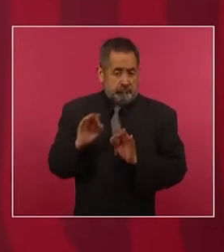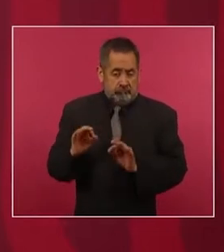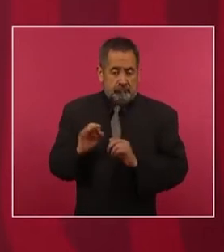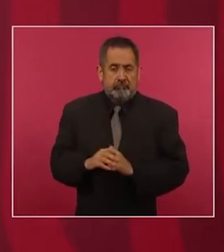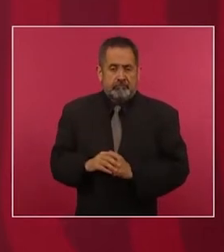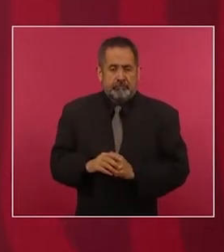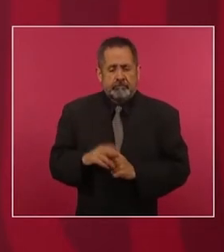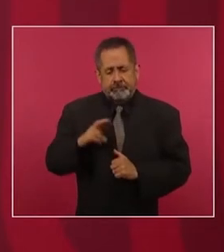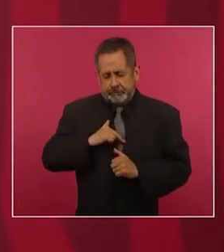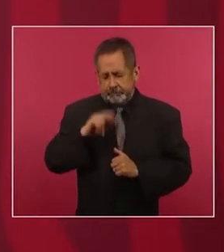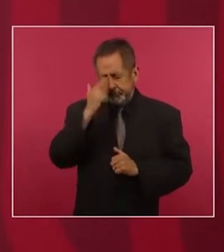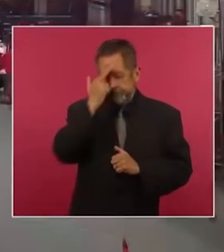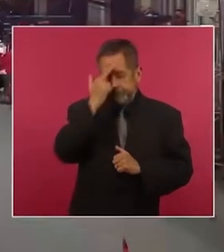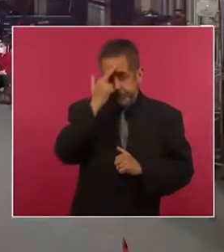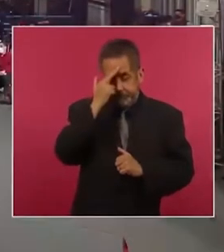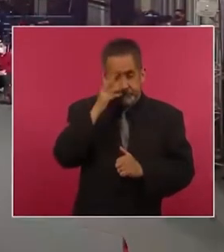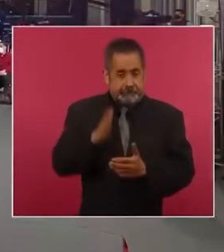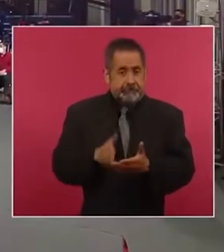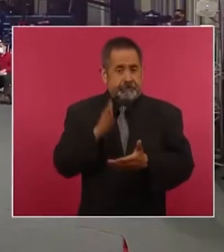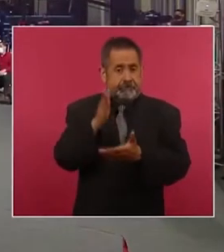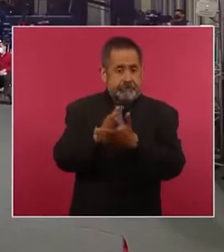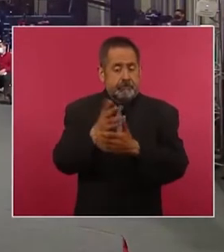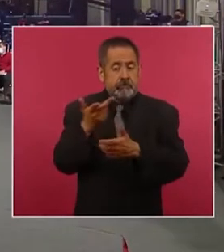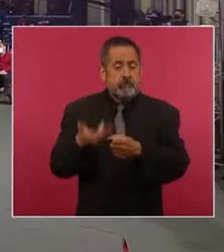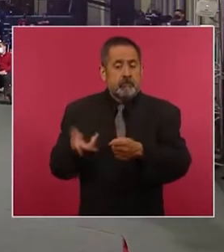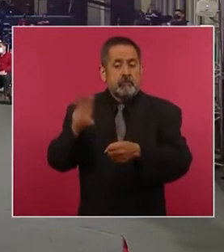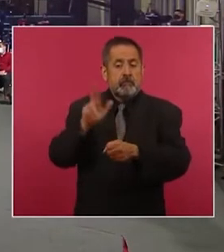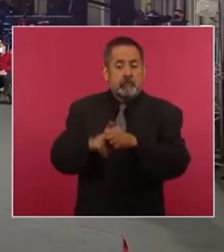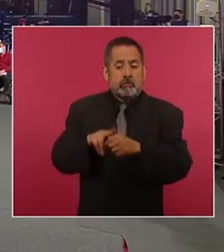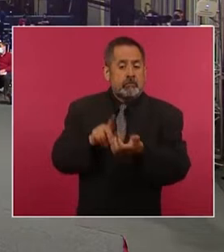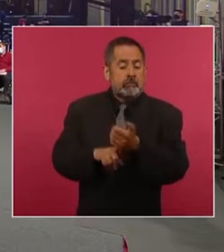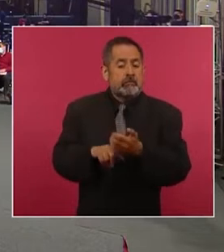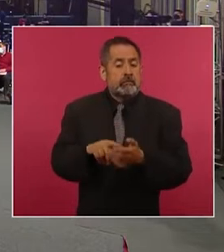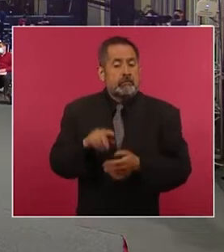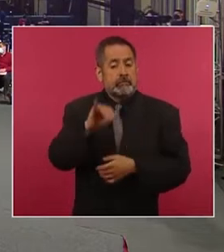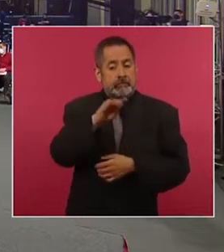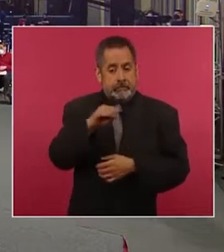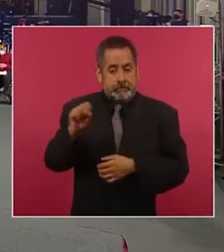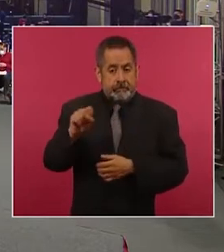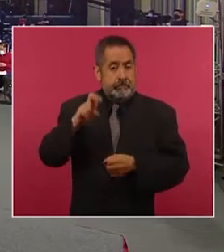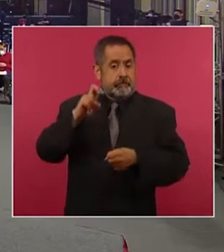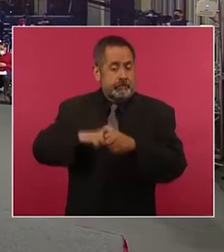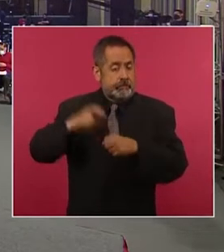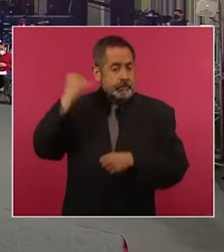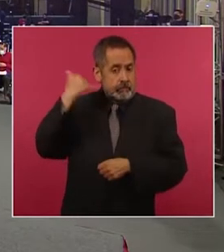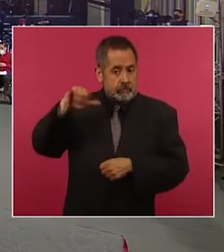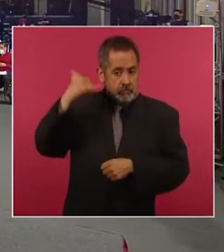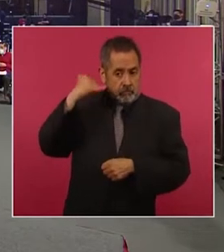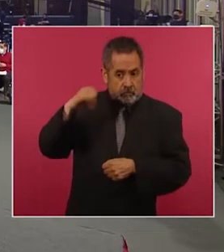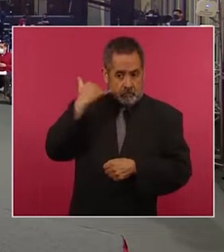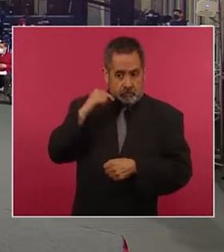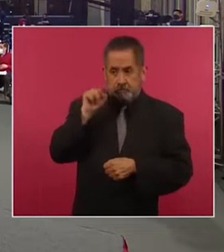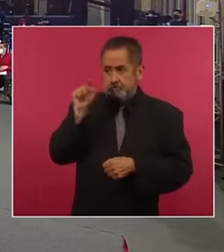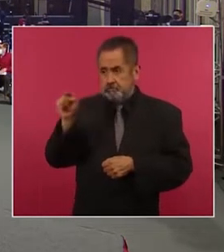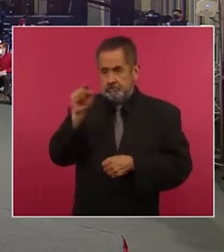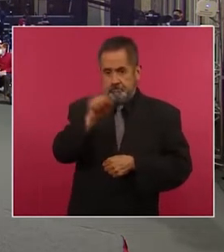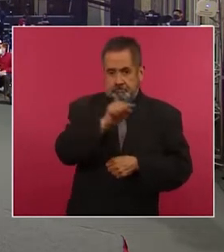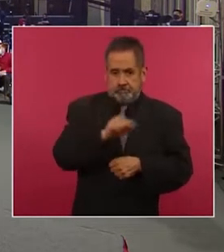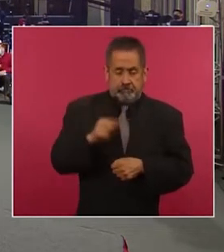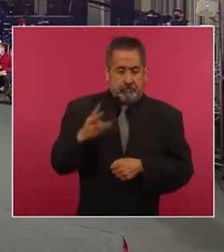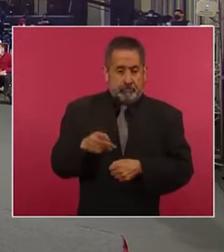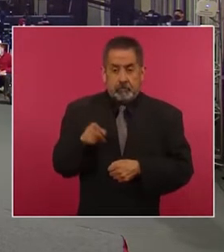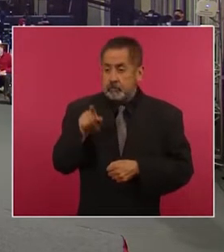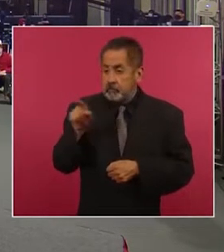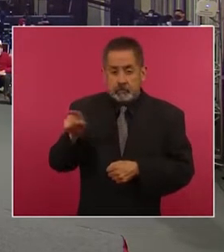Me acuerdo que fui a los tres hospitales del INSS Bienestar de Yucatán. En